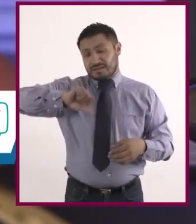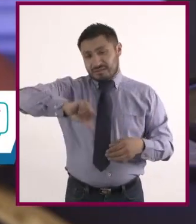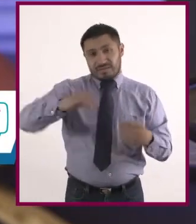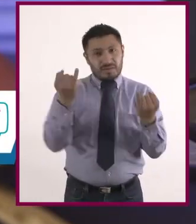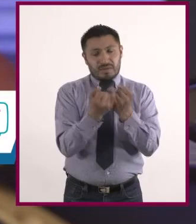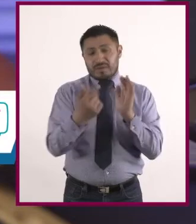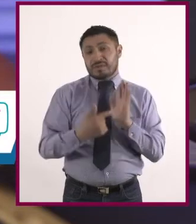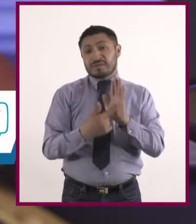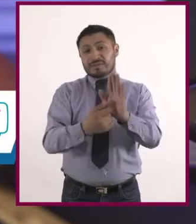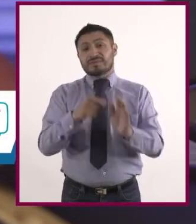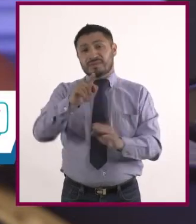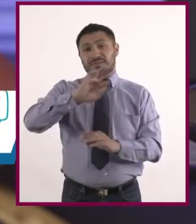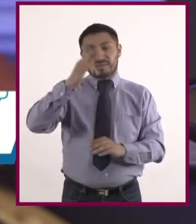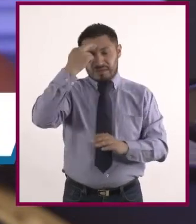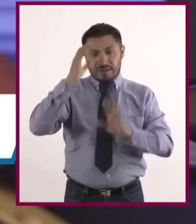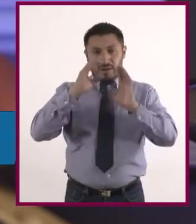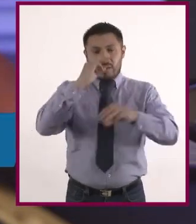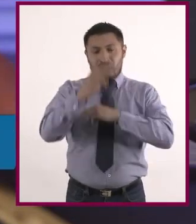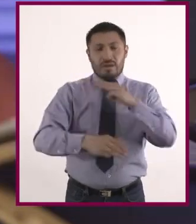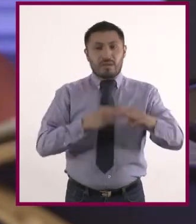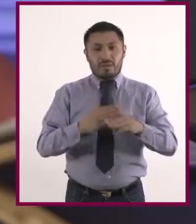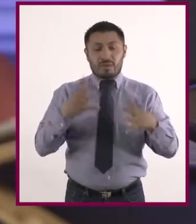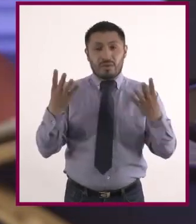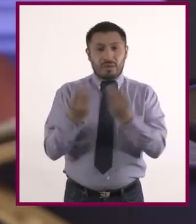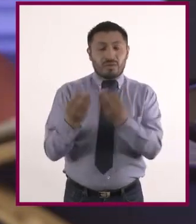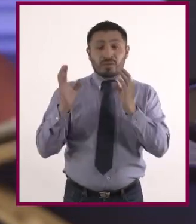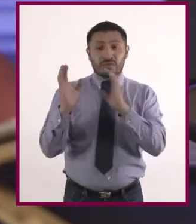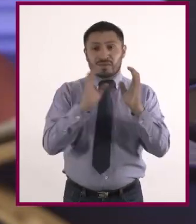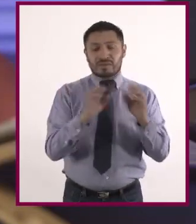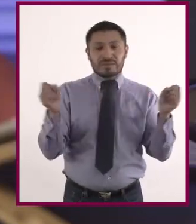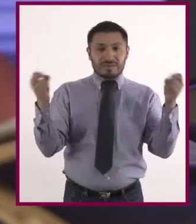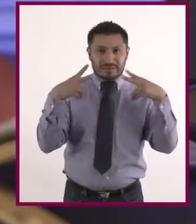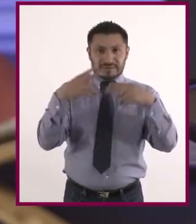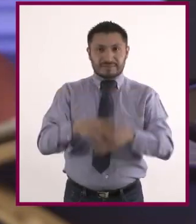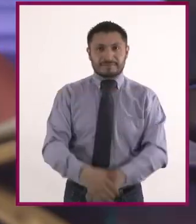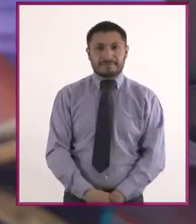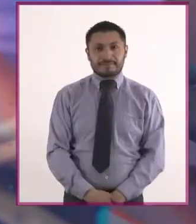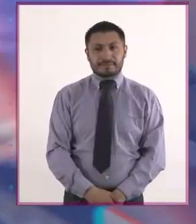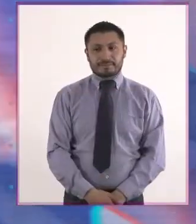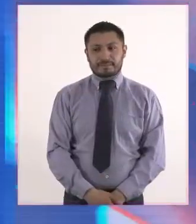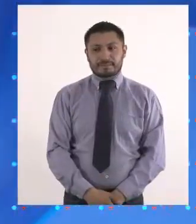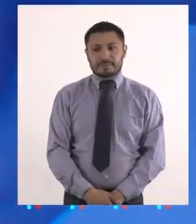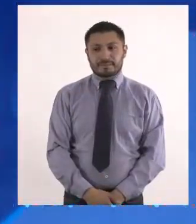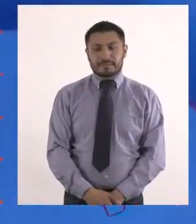No olviden que cuidar del planeta es cuidar de todas y todos. Hasta el próximo programa.